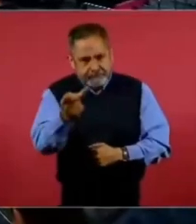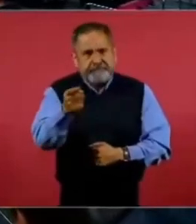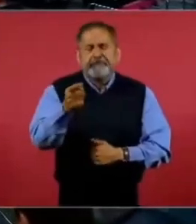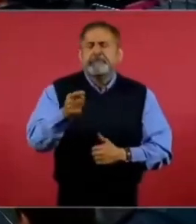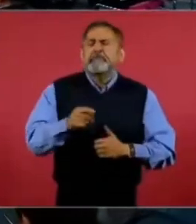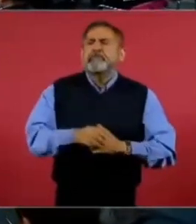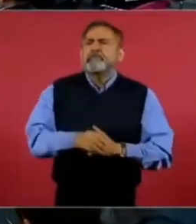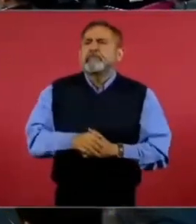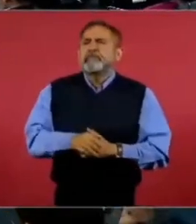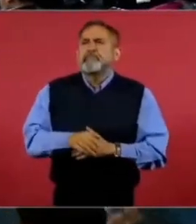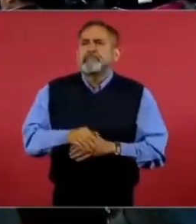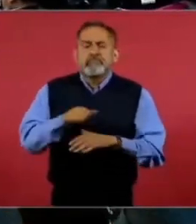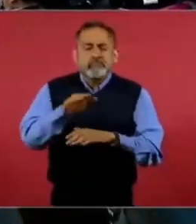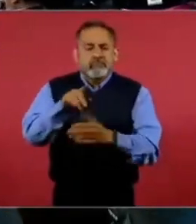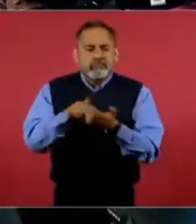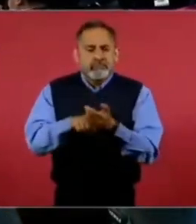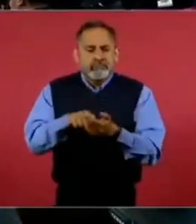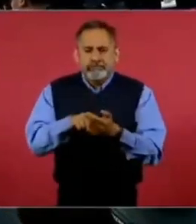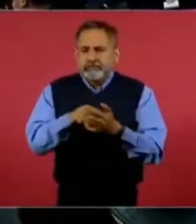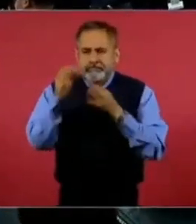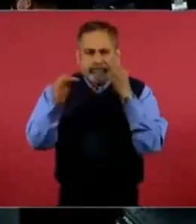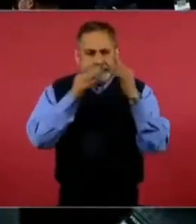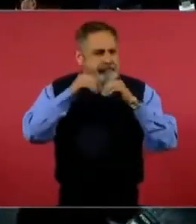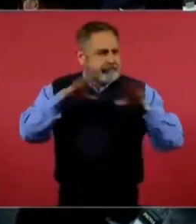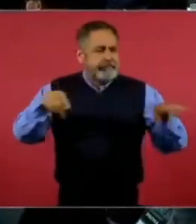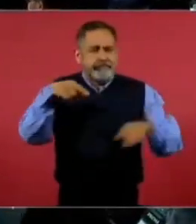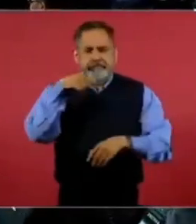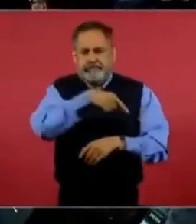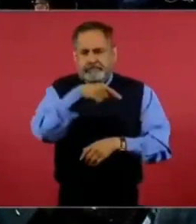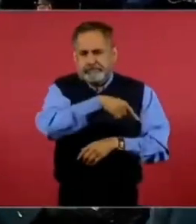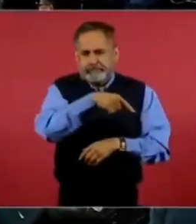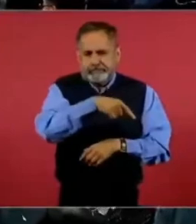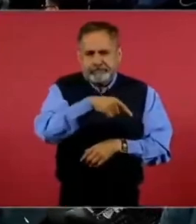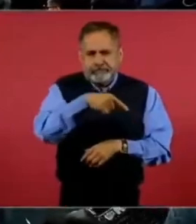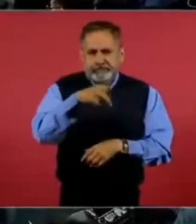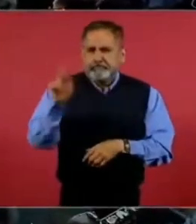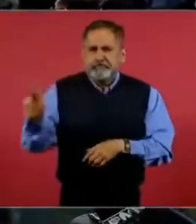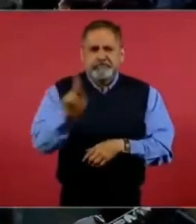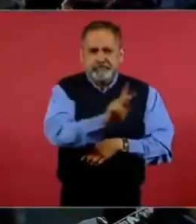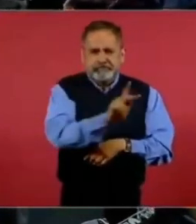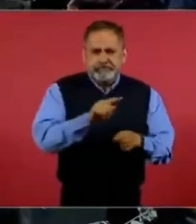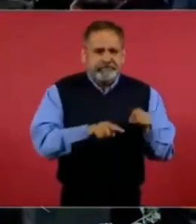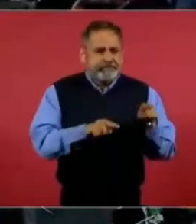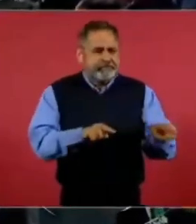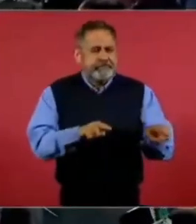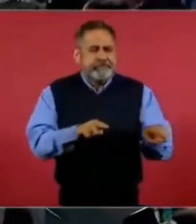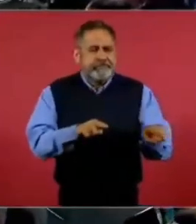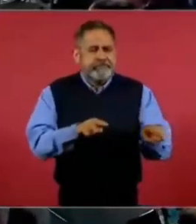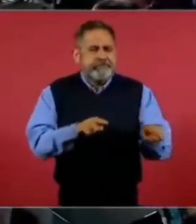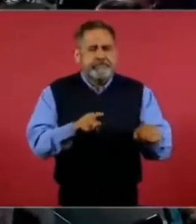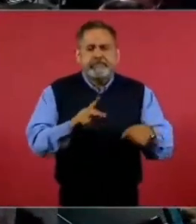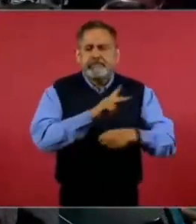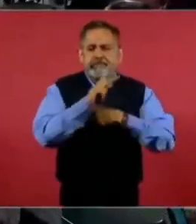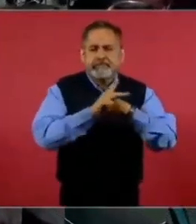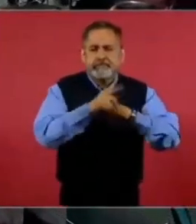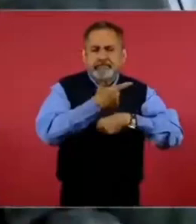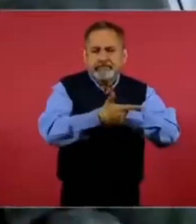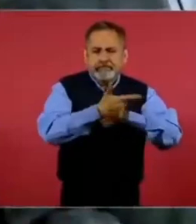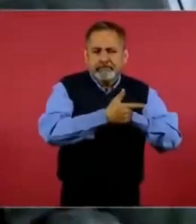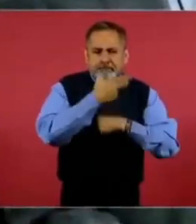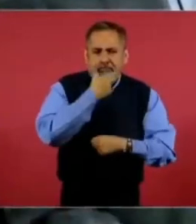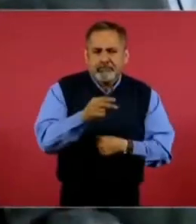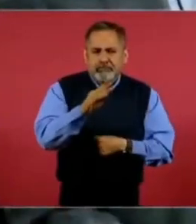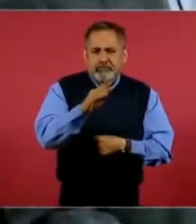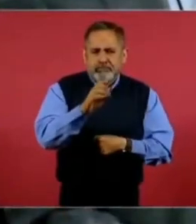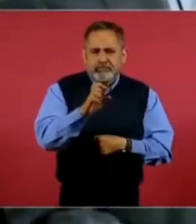esta noticia que da justamente su homólogo de Belize, de Guatemala, Bernardo